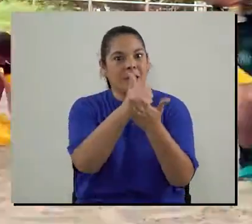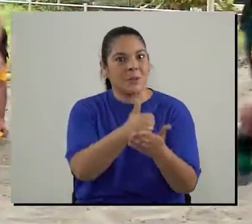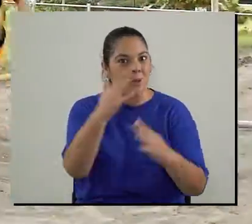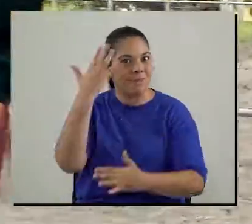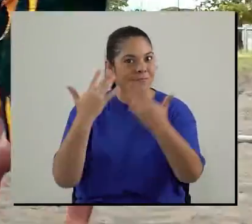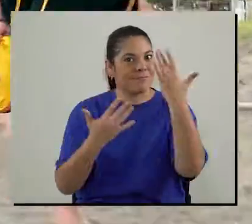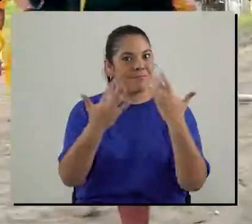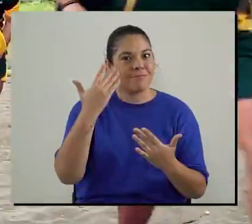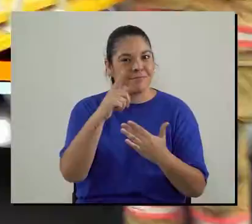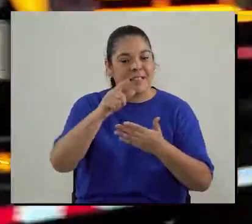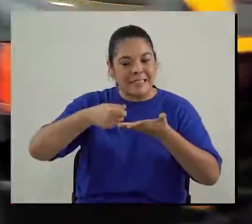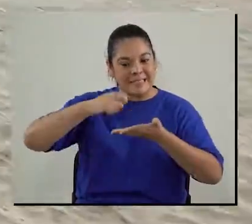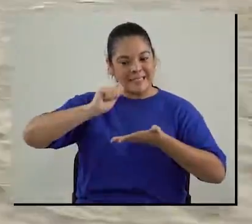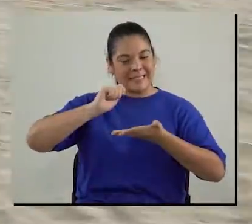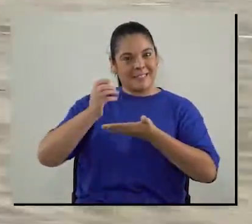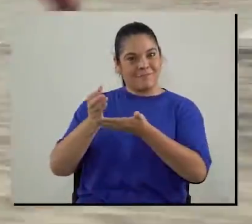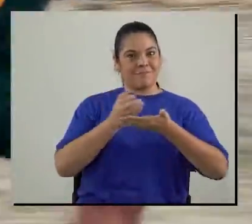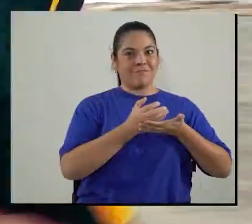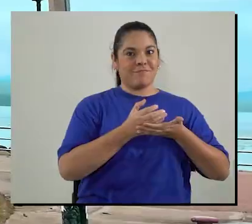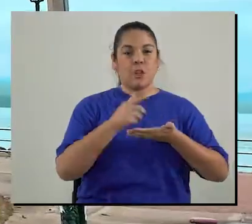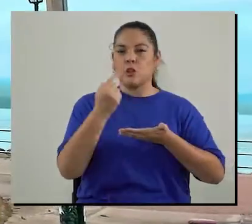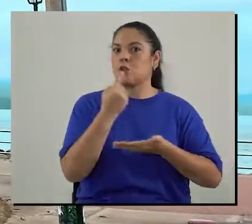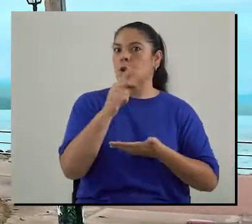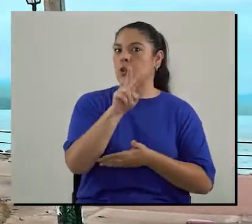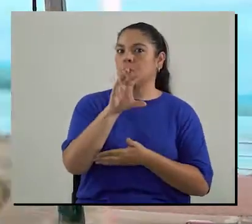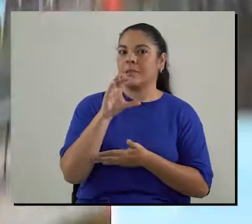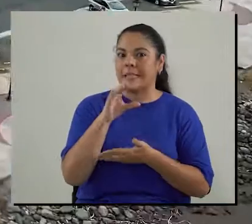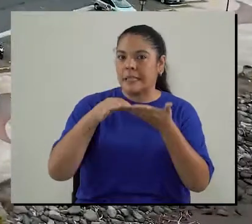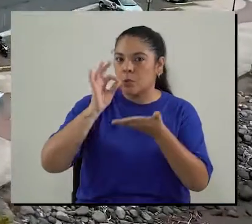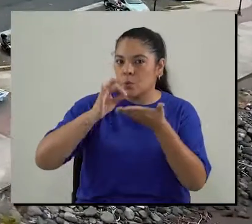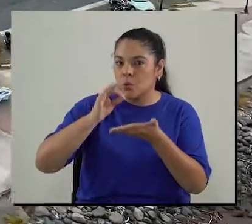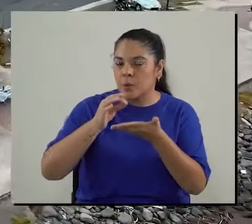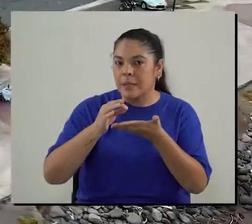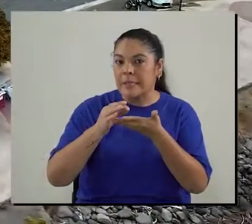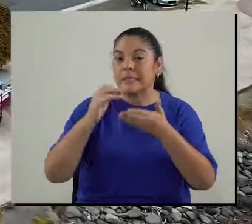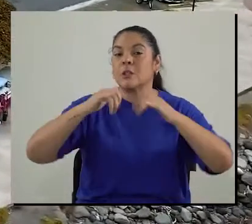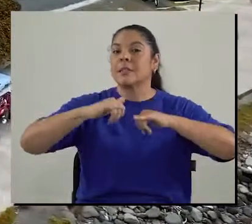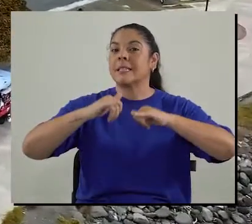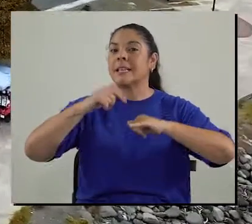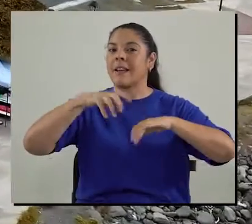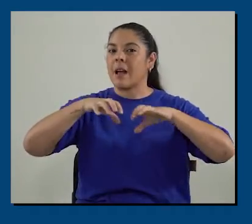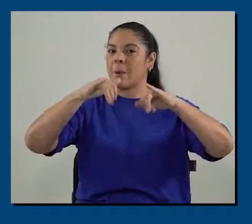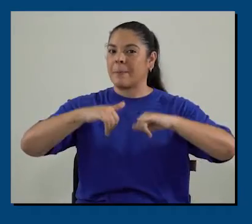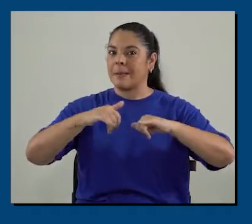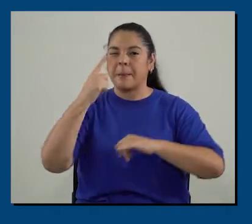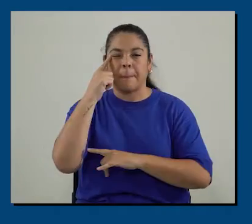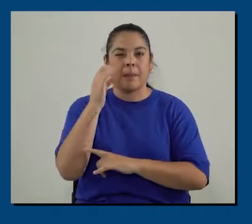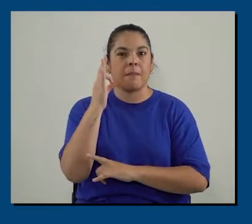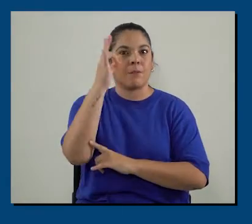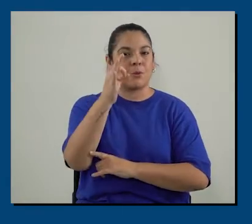entrega el vidrio ayuda al medio ambiente y llévate tu jarra son sólo 200 unidades